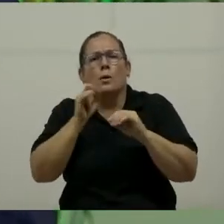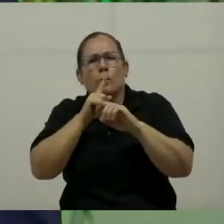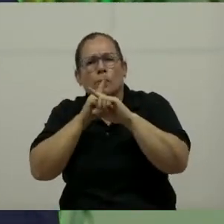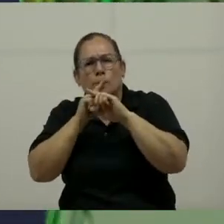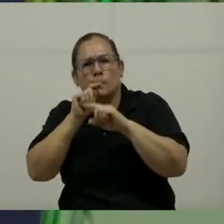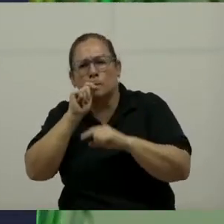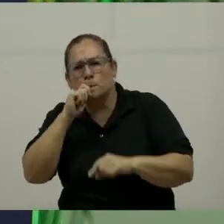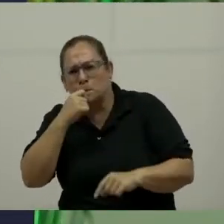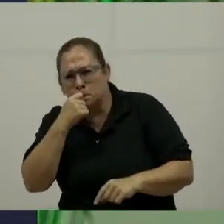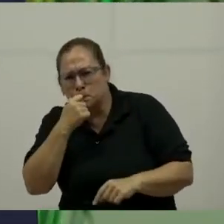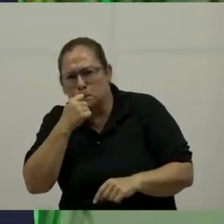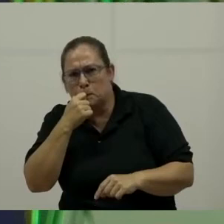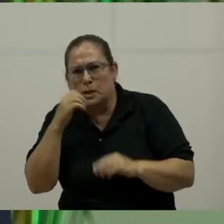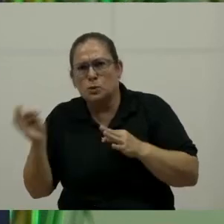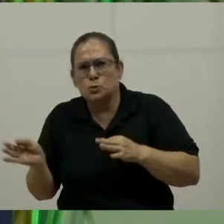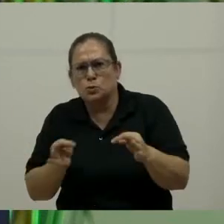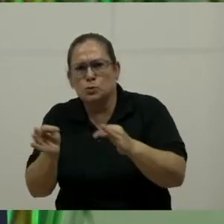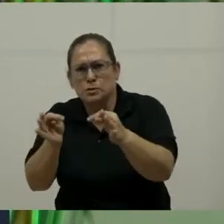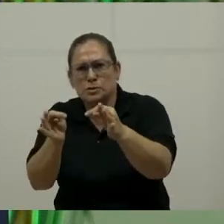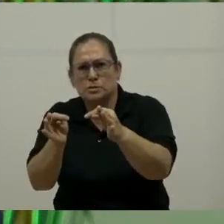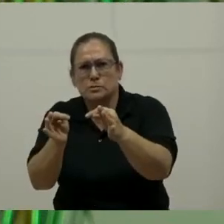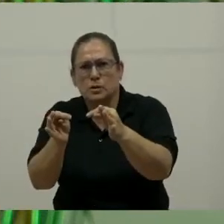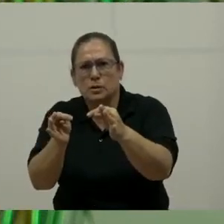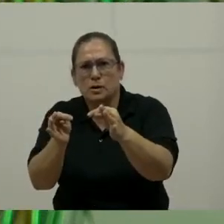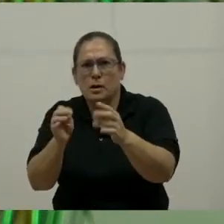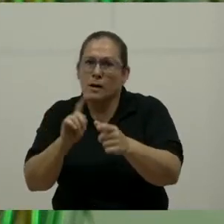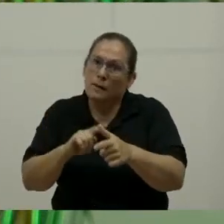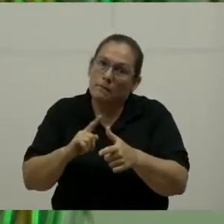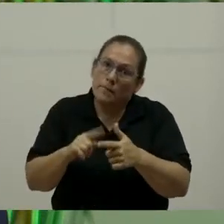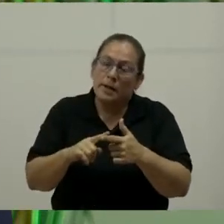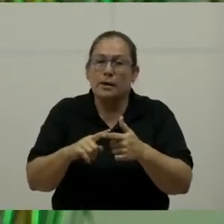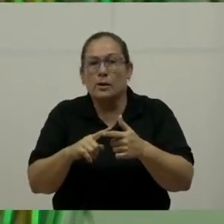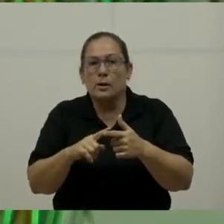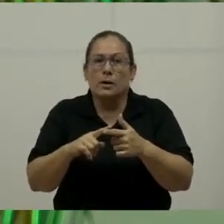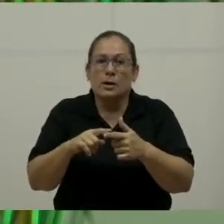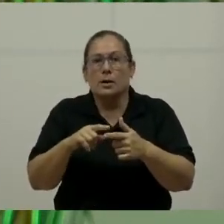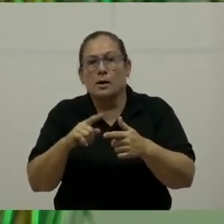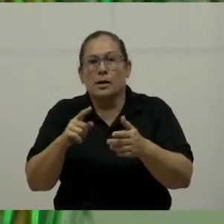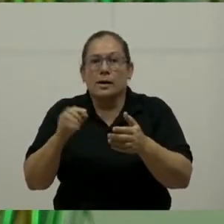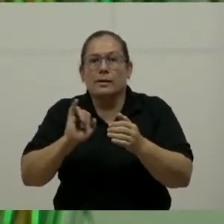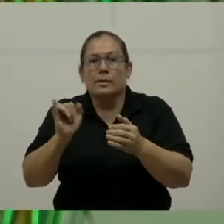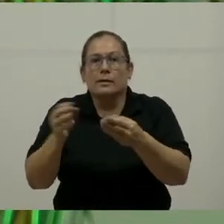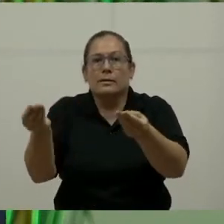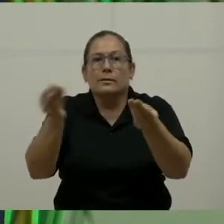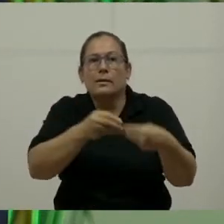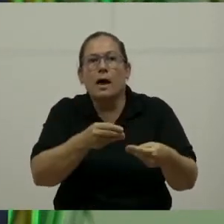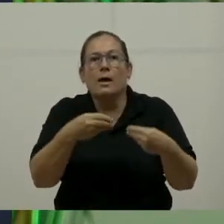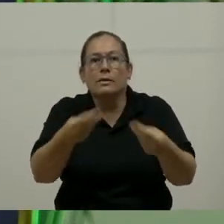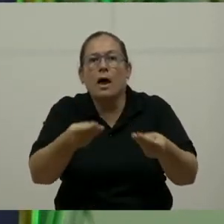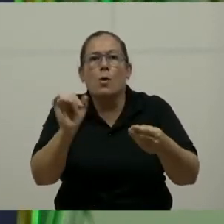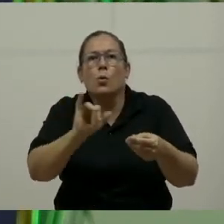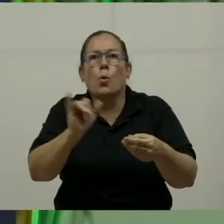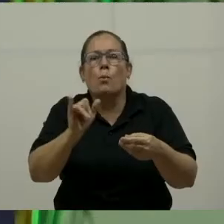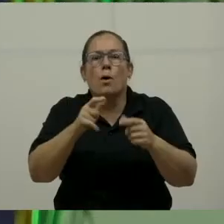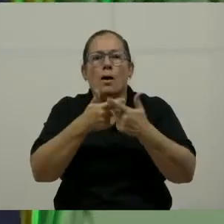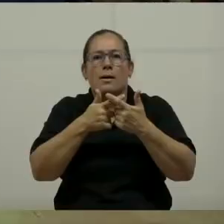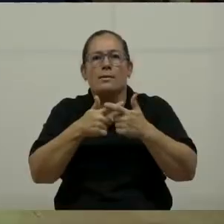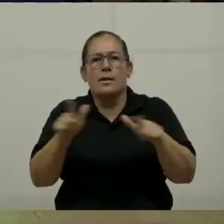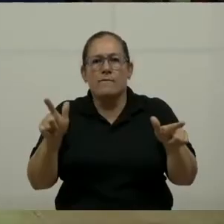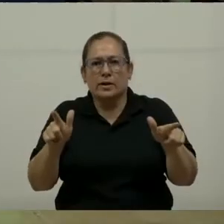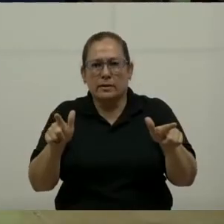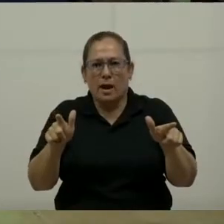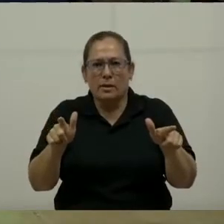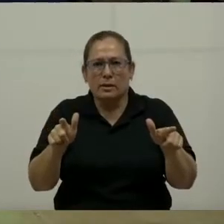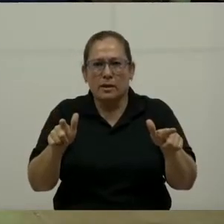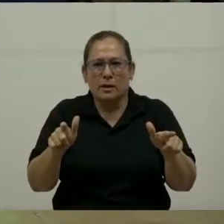turista. Y eso cree que le da alguna libertad que jamás se debe tomar y que puede generar acoso